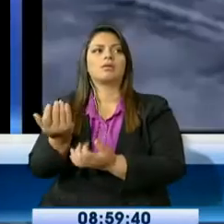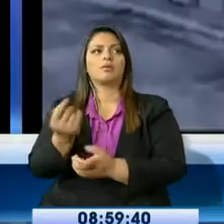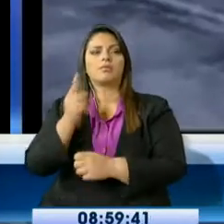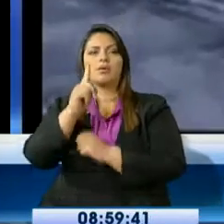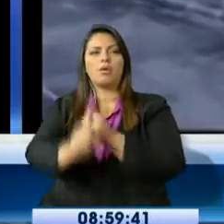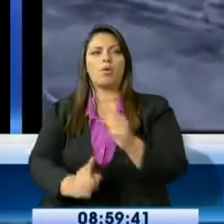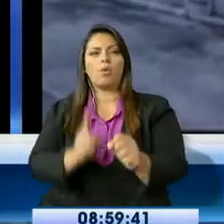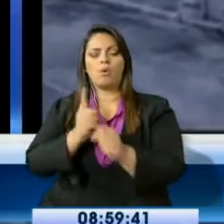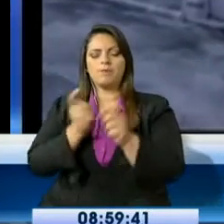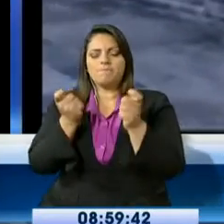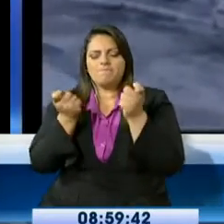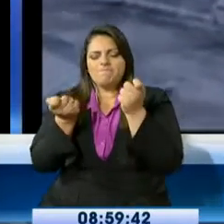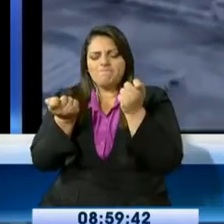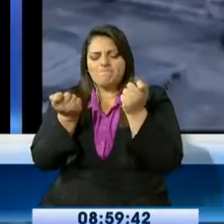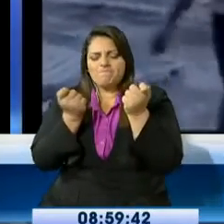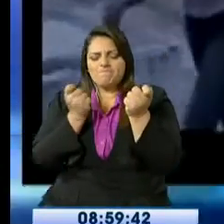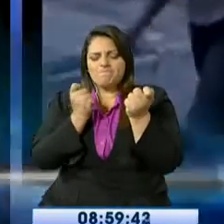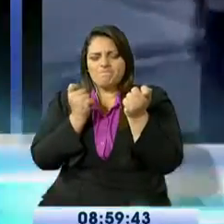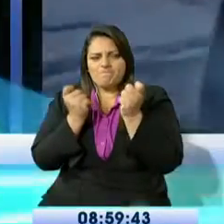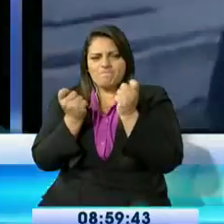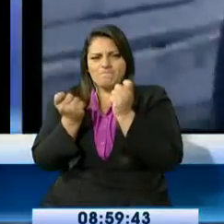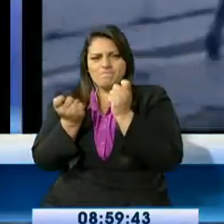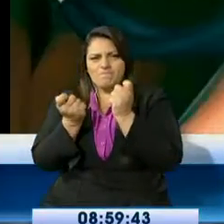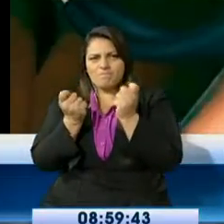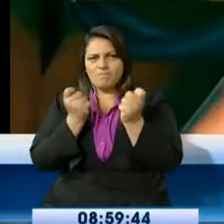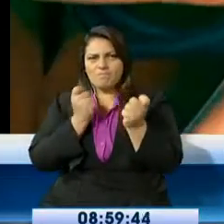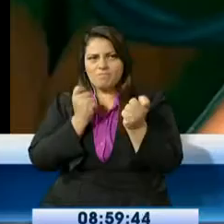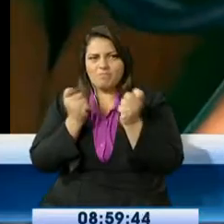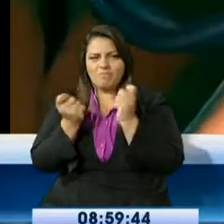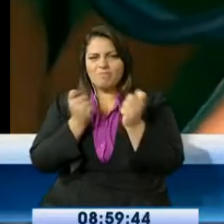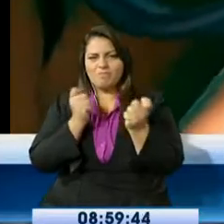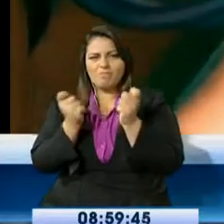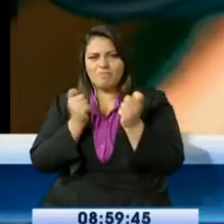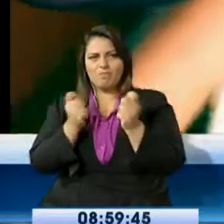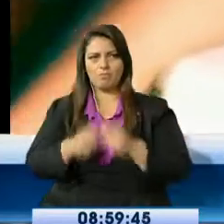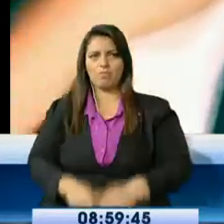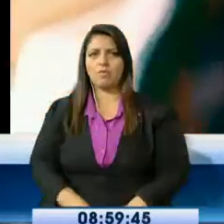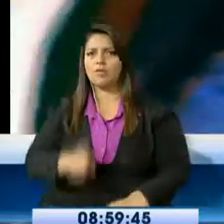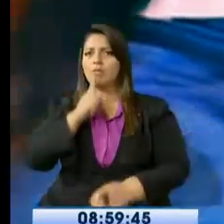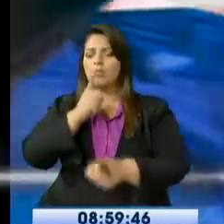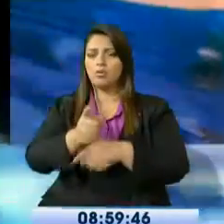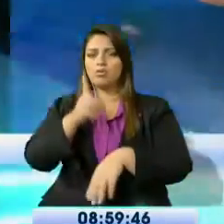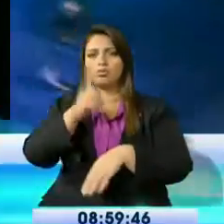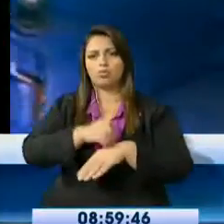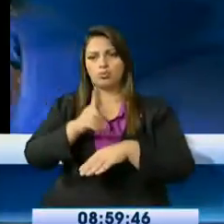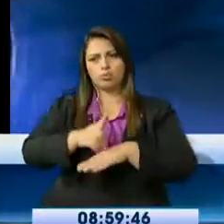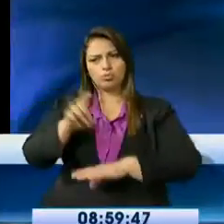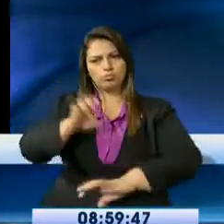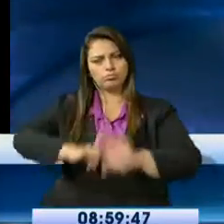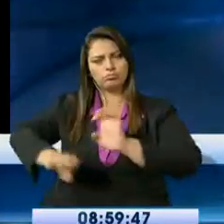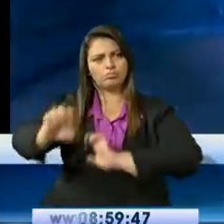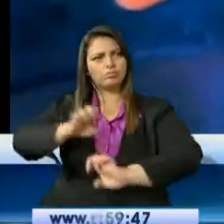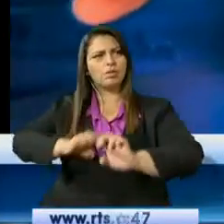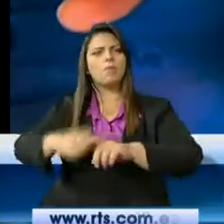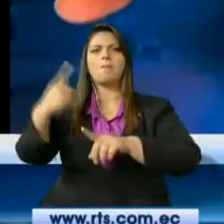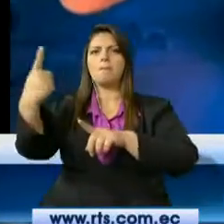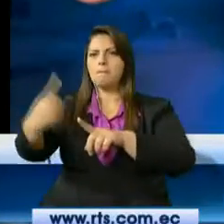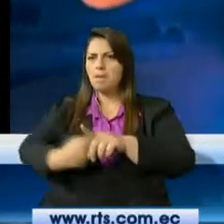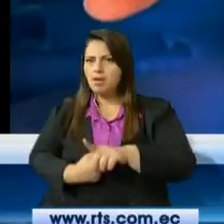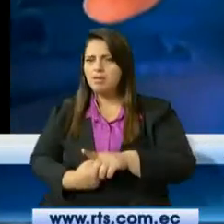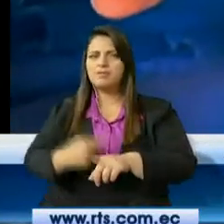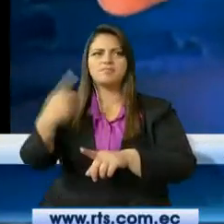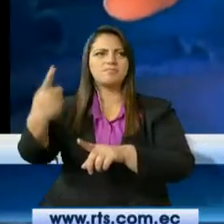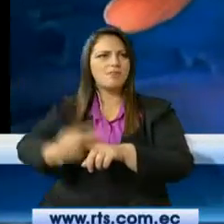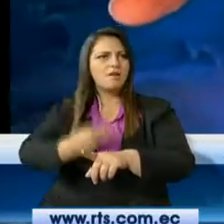seguimiento por nosotros, tanto ella como el bebé. Por eso está bajo observación por nuestro centro de salud mes a mes en sus